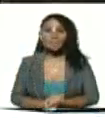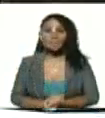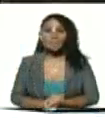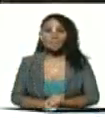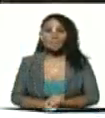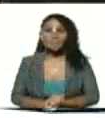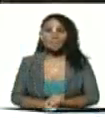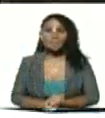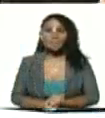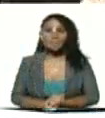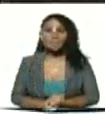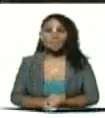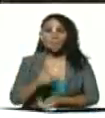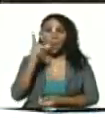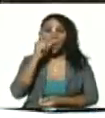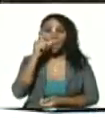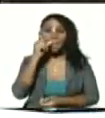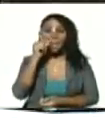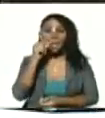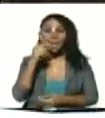Gustavo Vizcaíno es